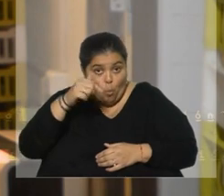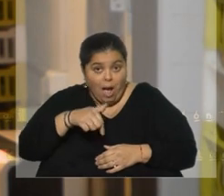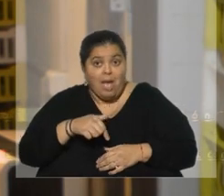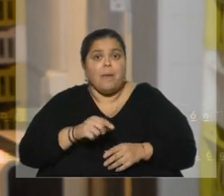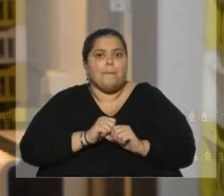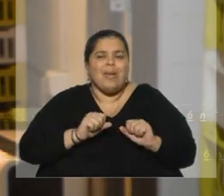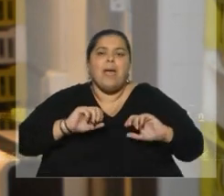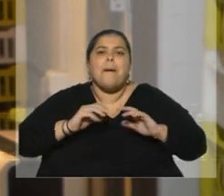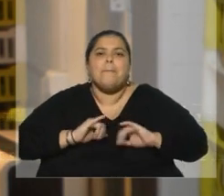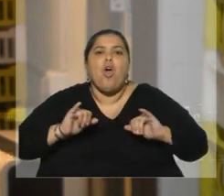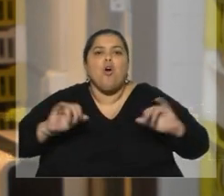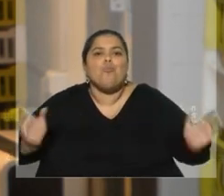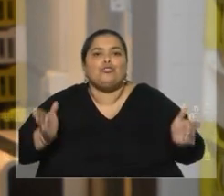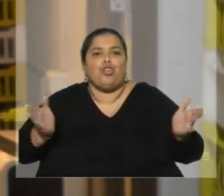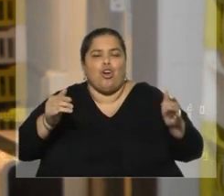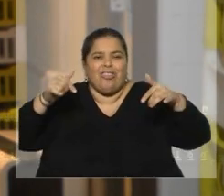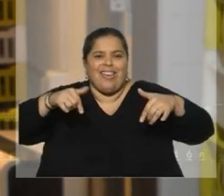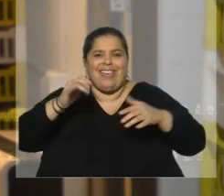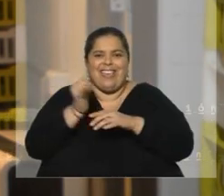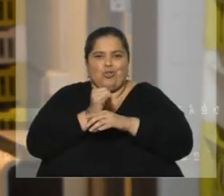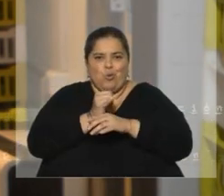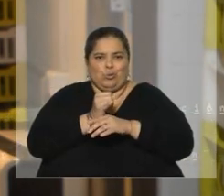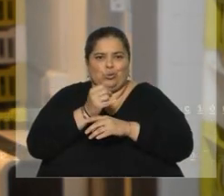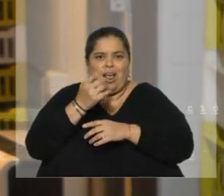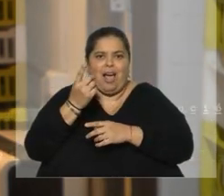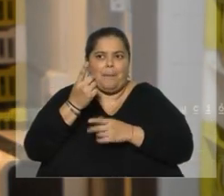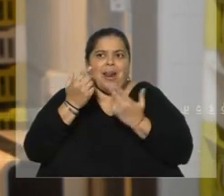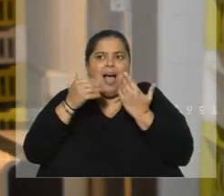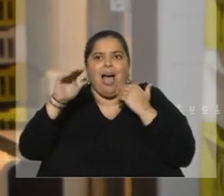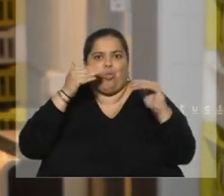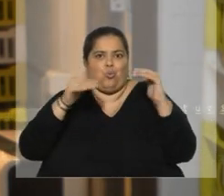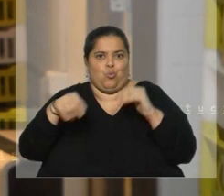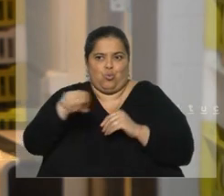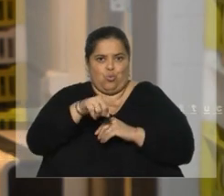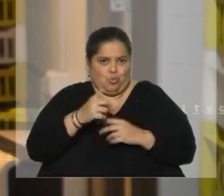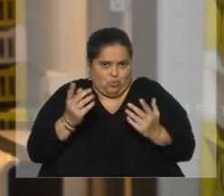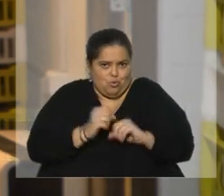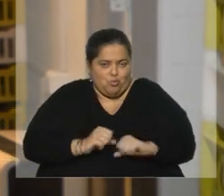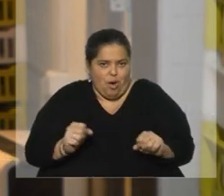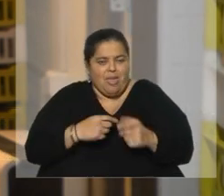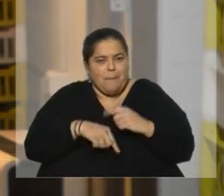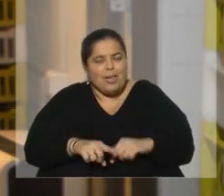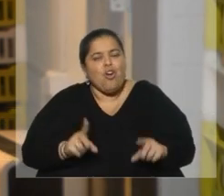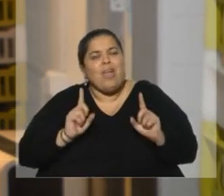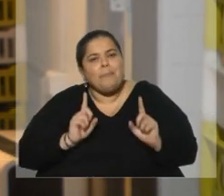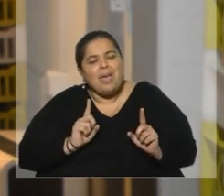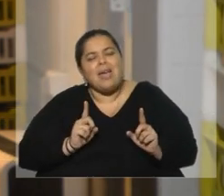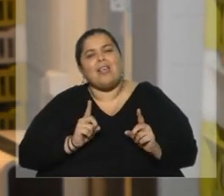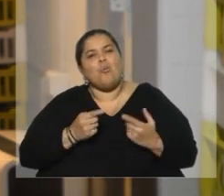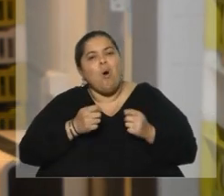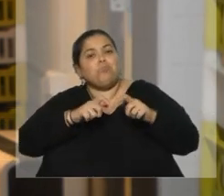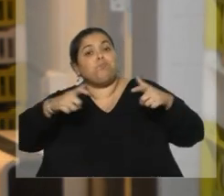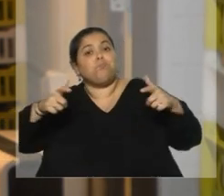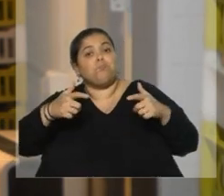a promover esta industria de uso adulto, si se necesita también, pero bueno, de poder ampliarlo a lo que